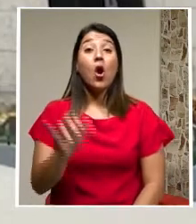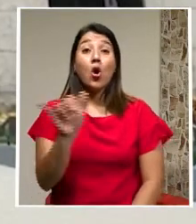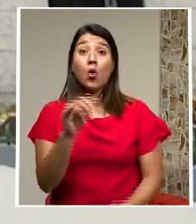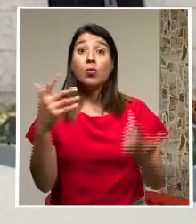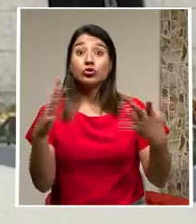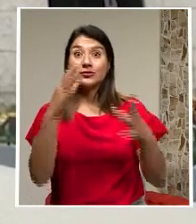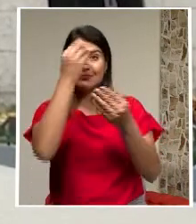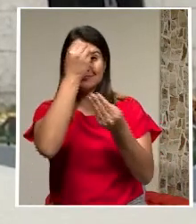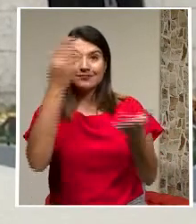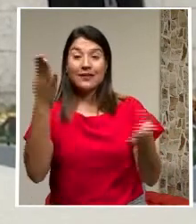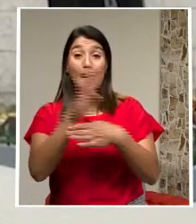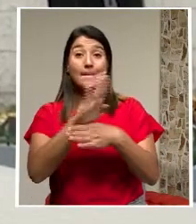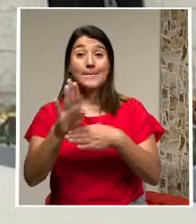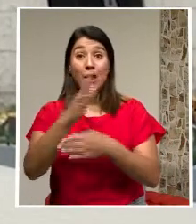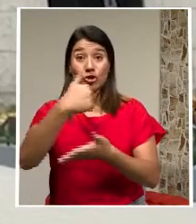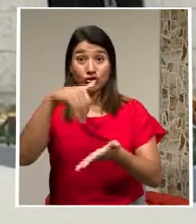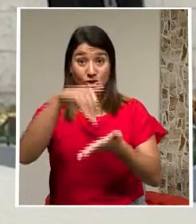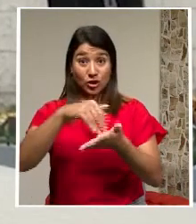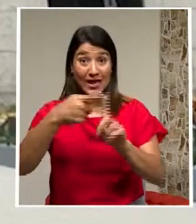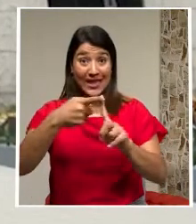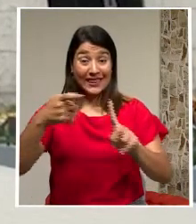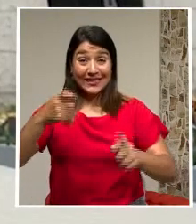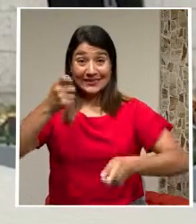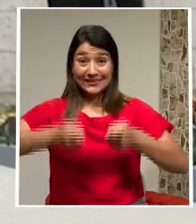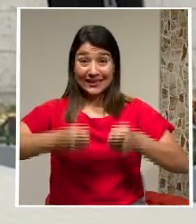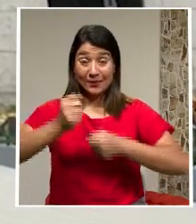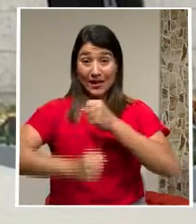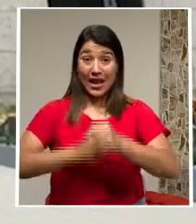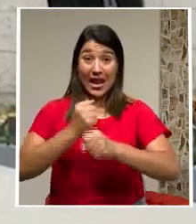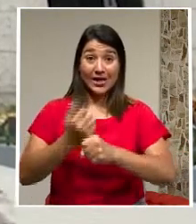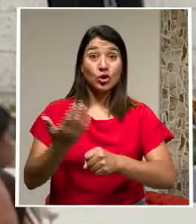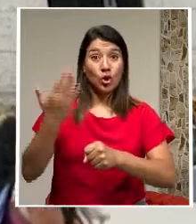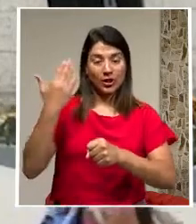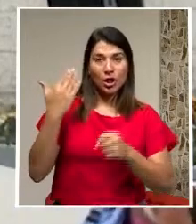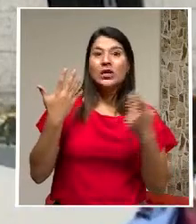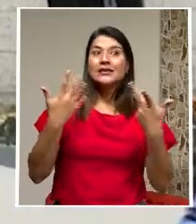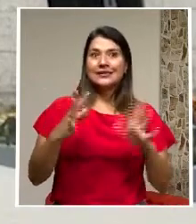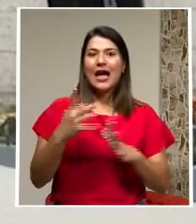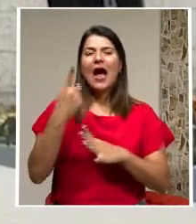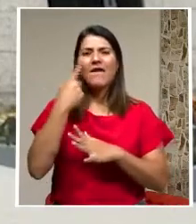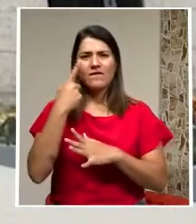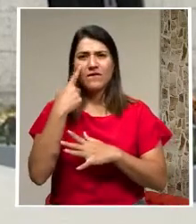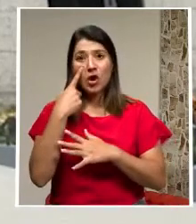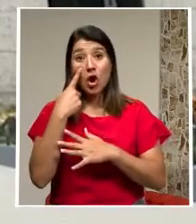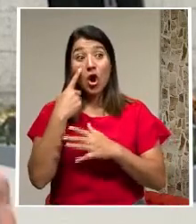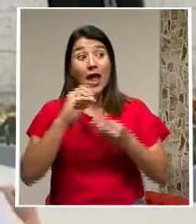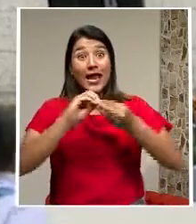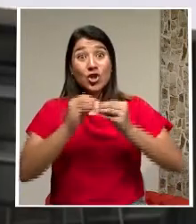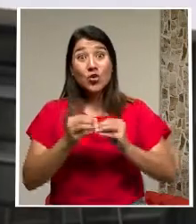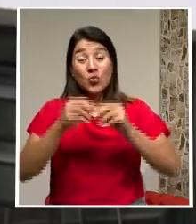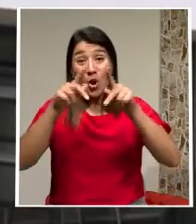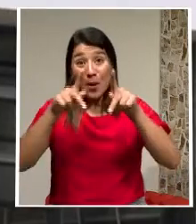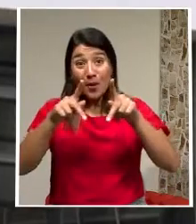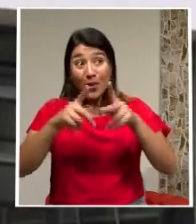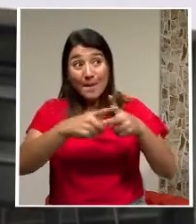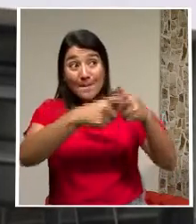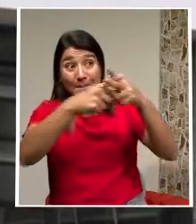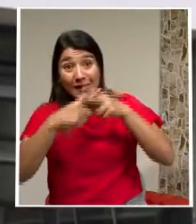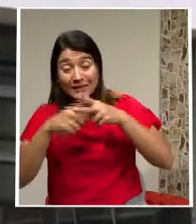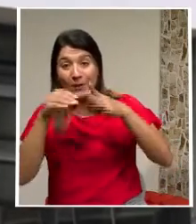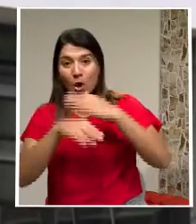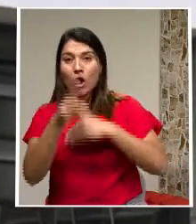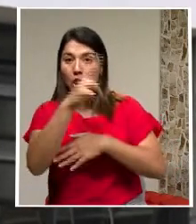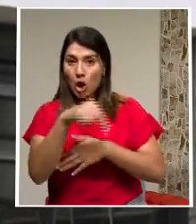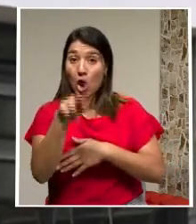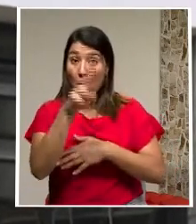ya lo anunció El Banco Central Desde el mes De septiembre Del año anterior Se ha experimentado Un leve crecimiento En los créditos En colones Y así lo